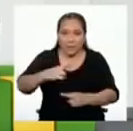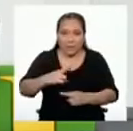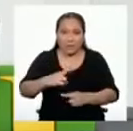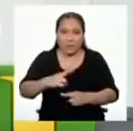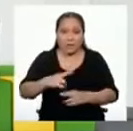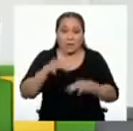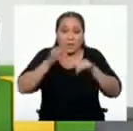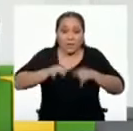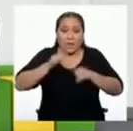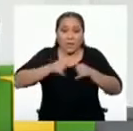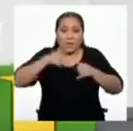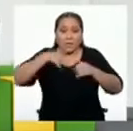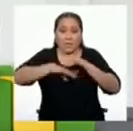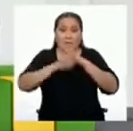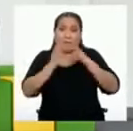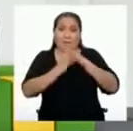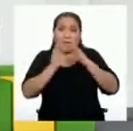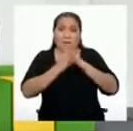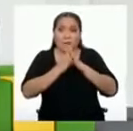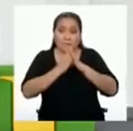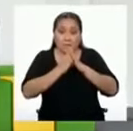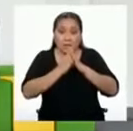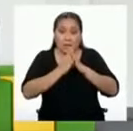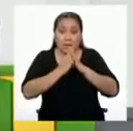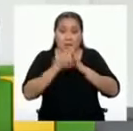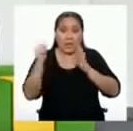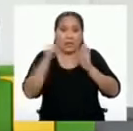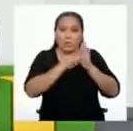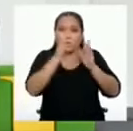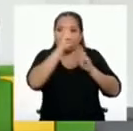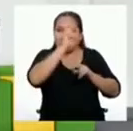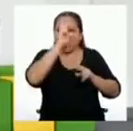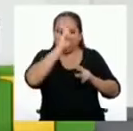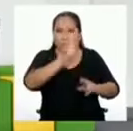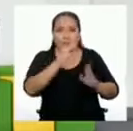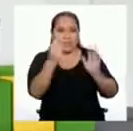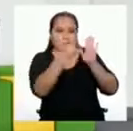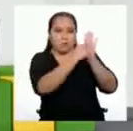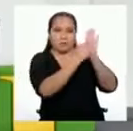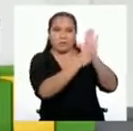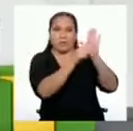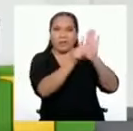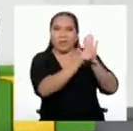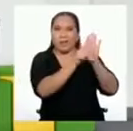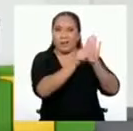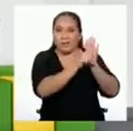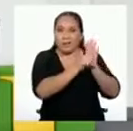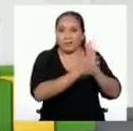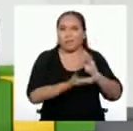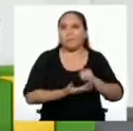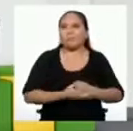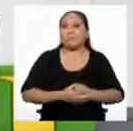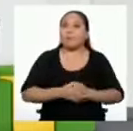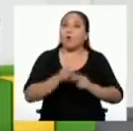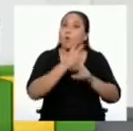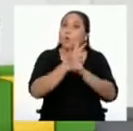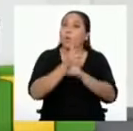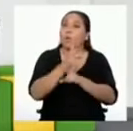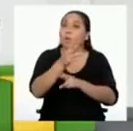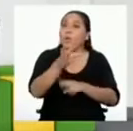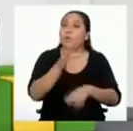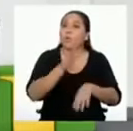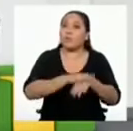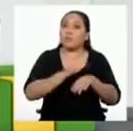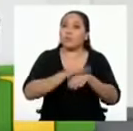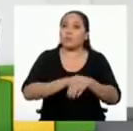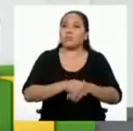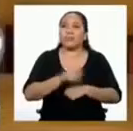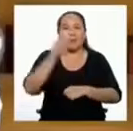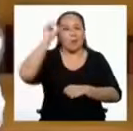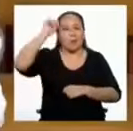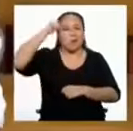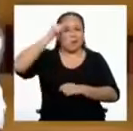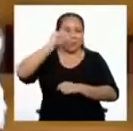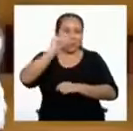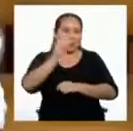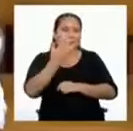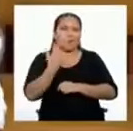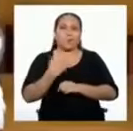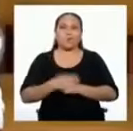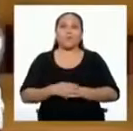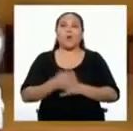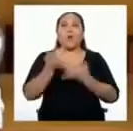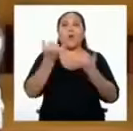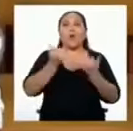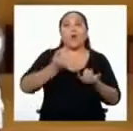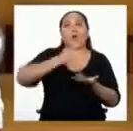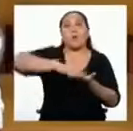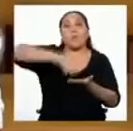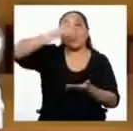Así que tengan cuidado en casa con las salidas, amigas y amigos. ¿Hasta aquí alguna pregunta? No. Hagamos un pequeño repaso. Hoy